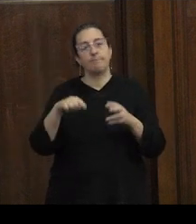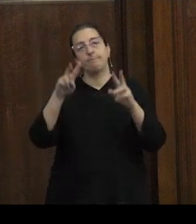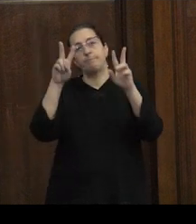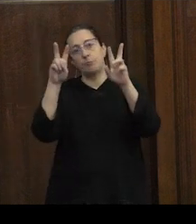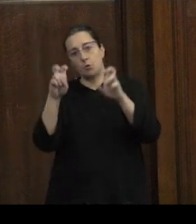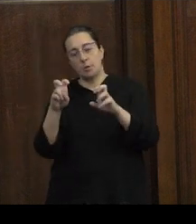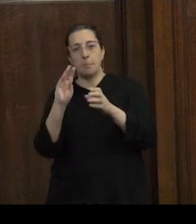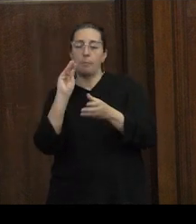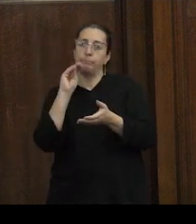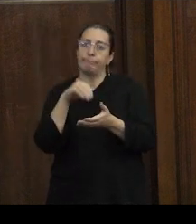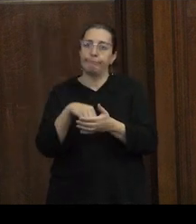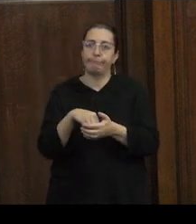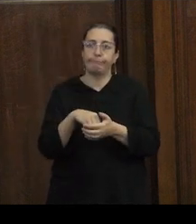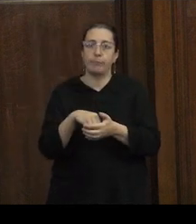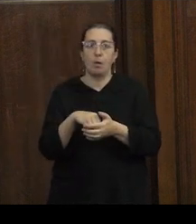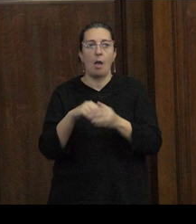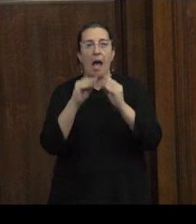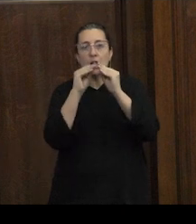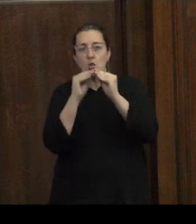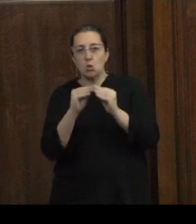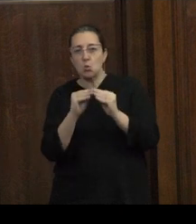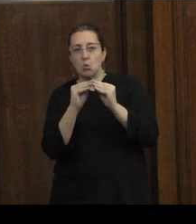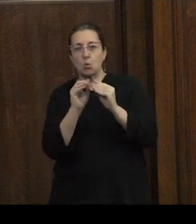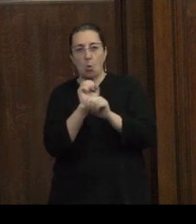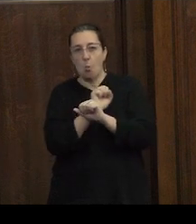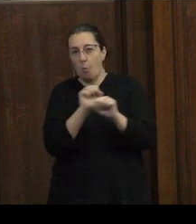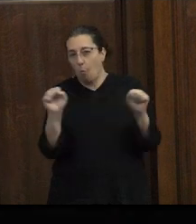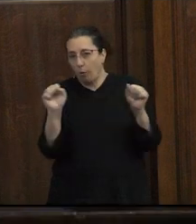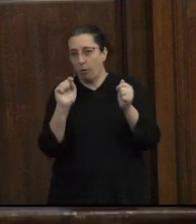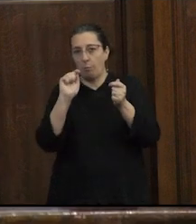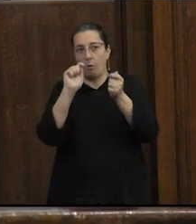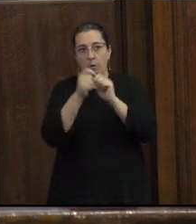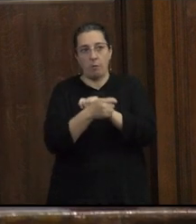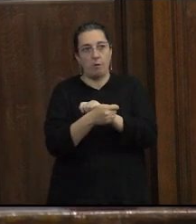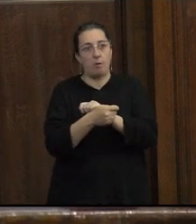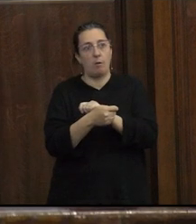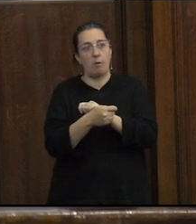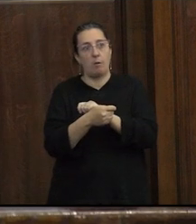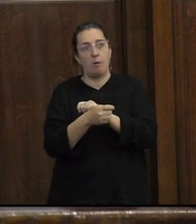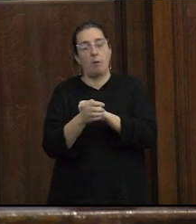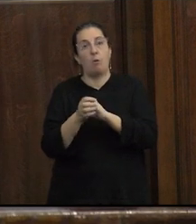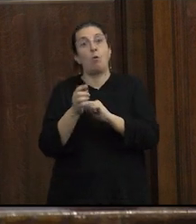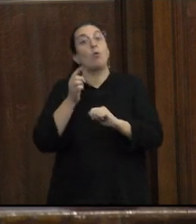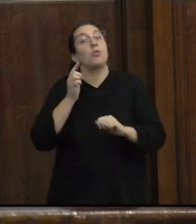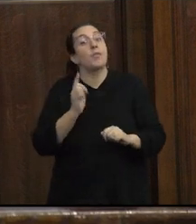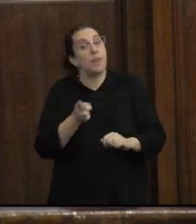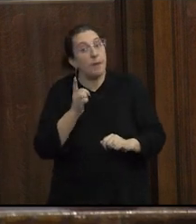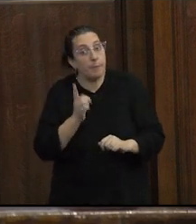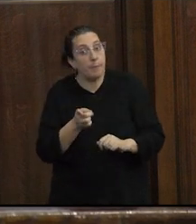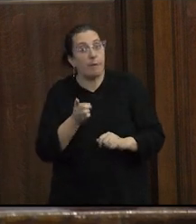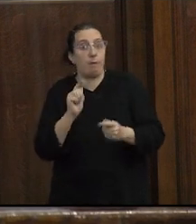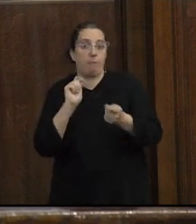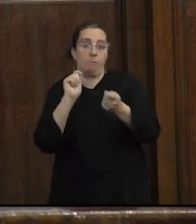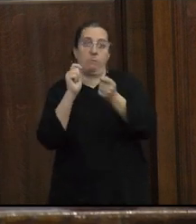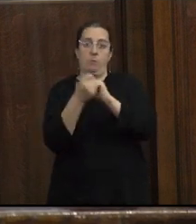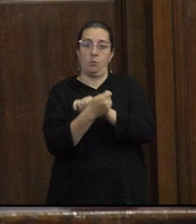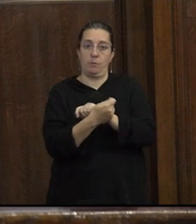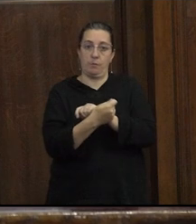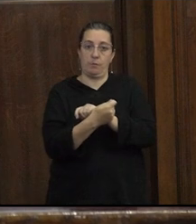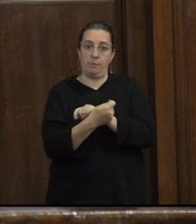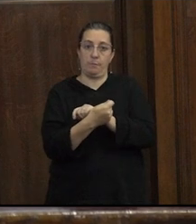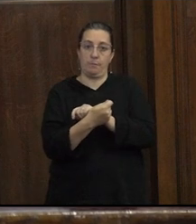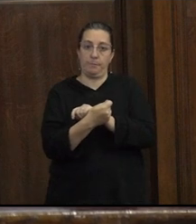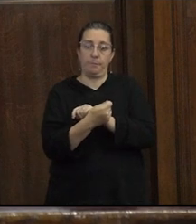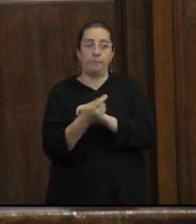asuntos que pueden ser modificados o que deben ser modificados